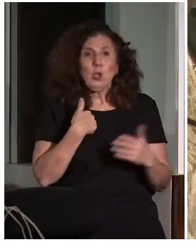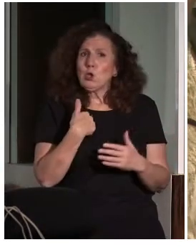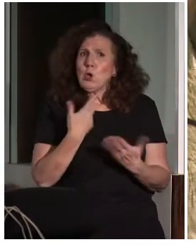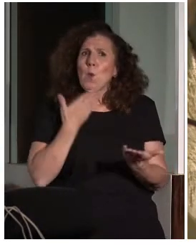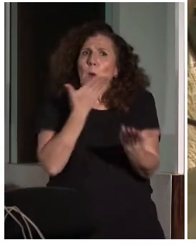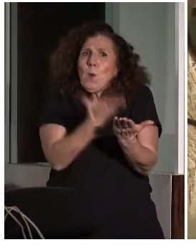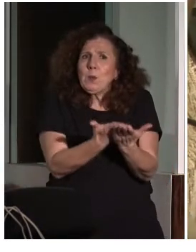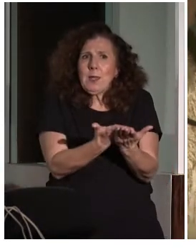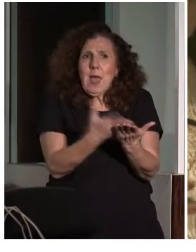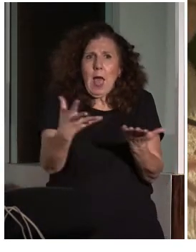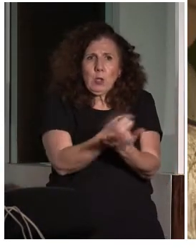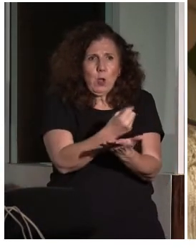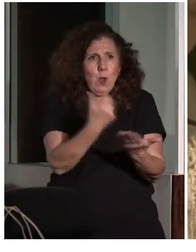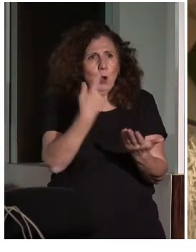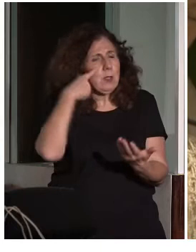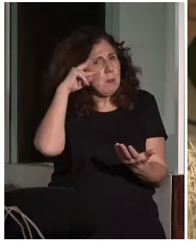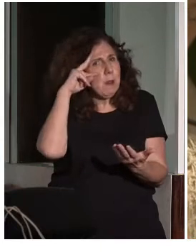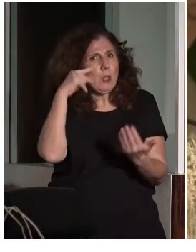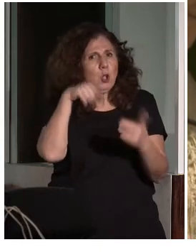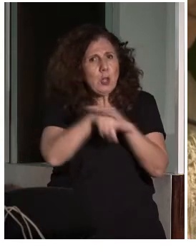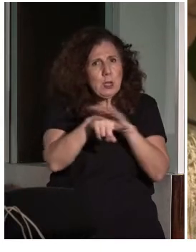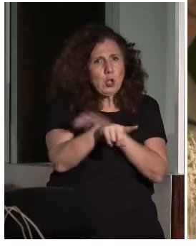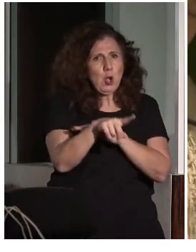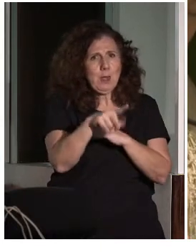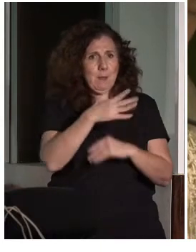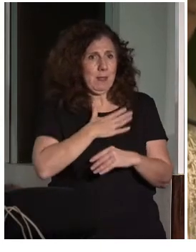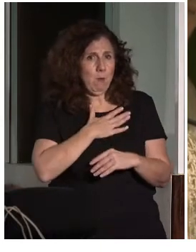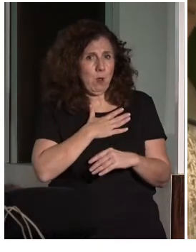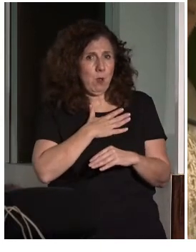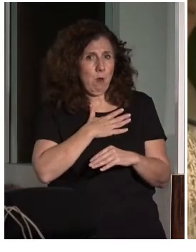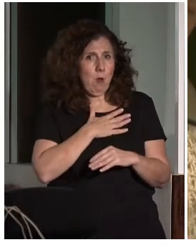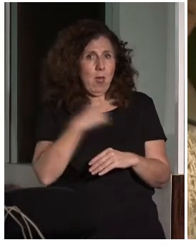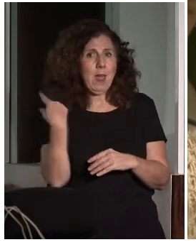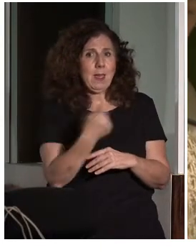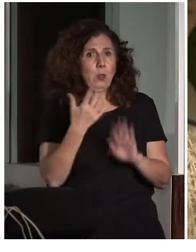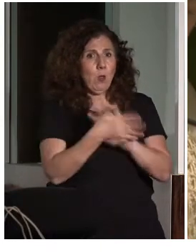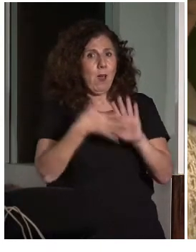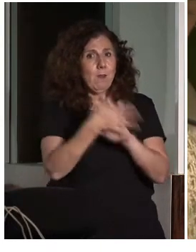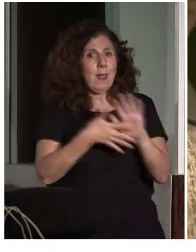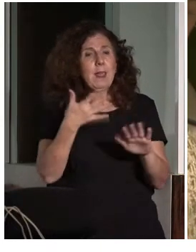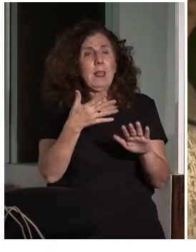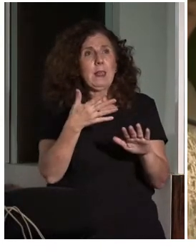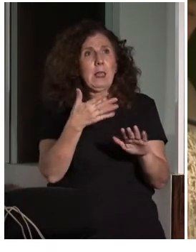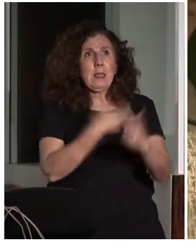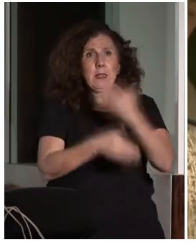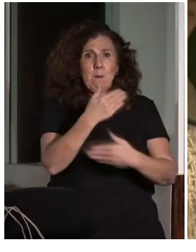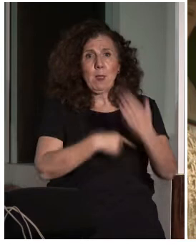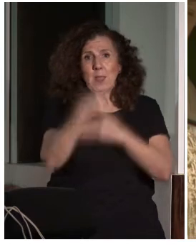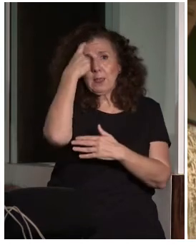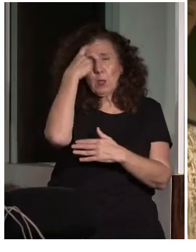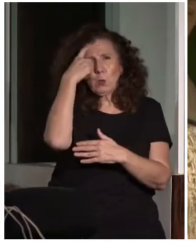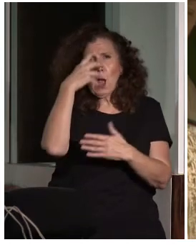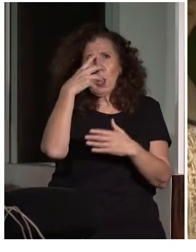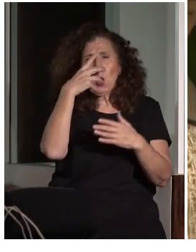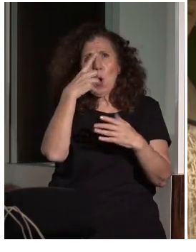a los gestores que, cuando también hablamos de discapacidad intelectual, pensamos que es un todo y no es un todo. Hay muchas diferencias